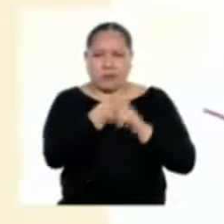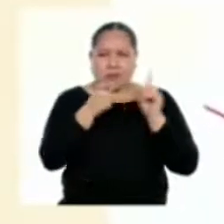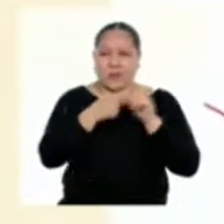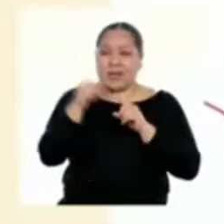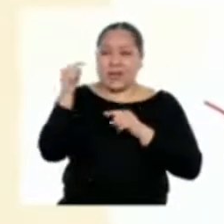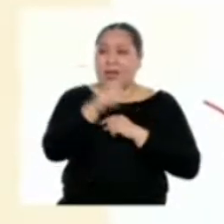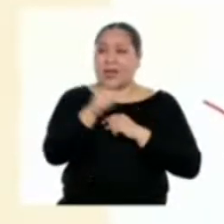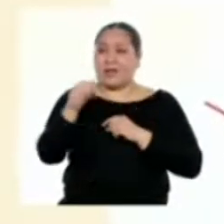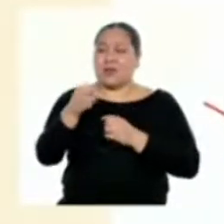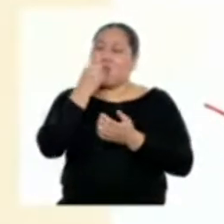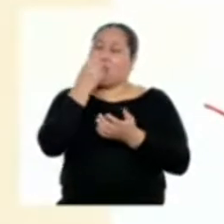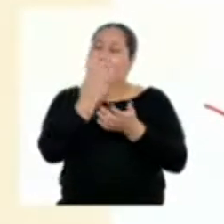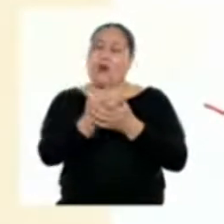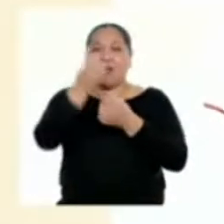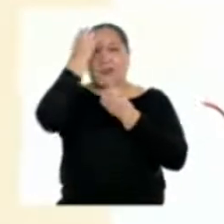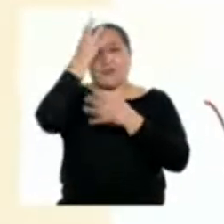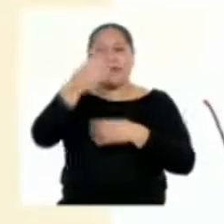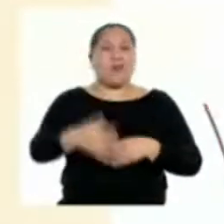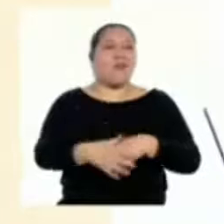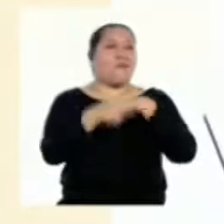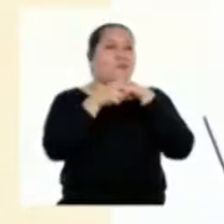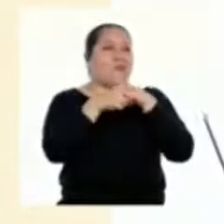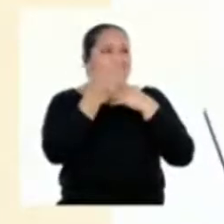muy buenos datos. ¡Felicidades!